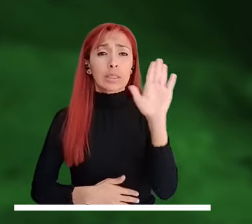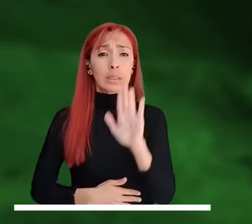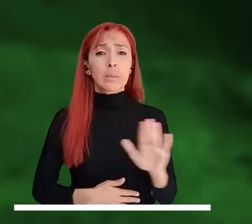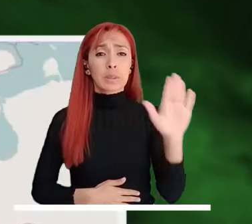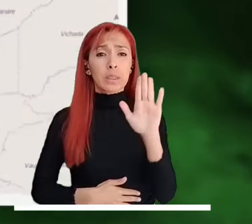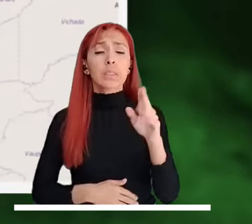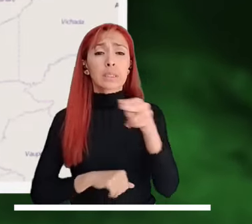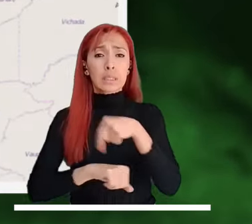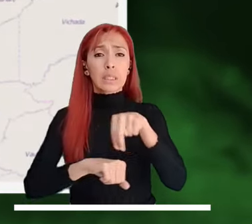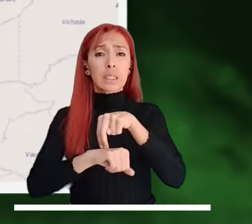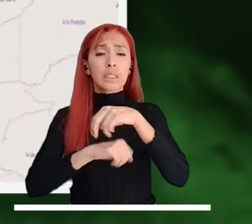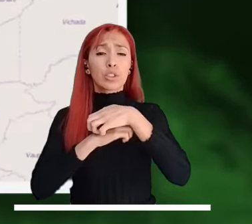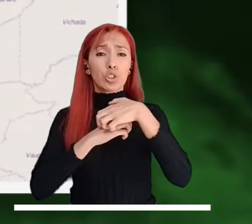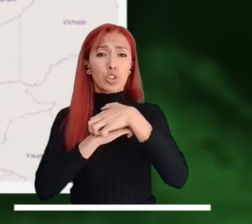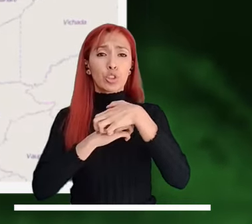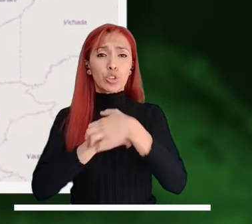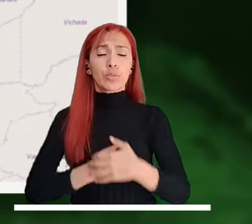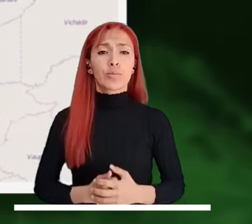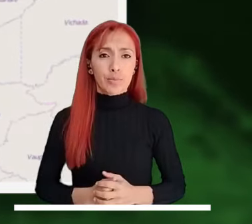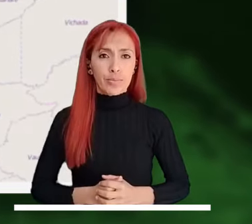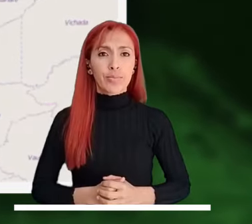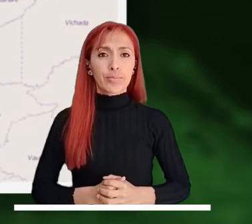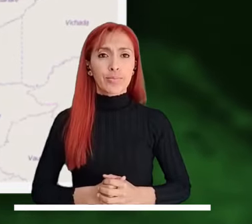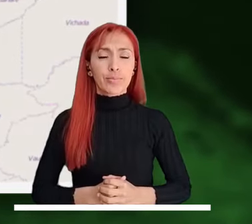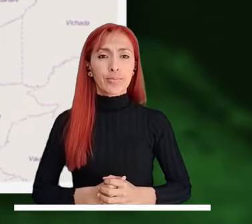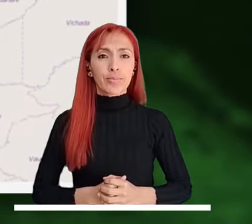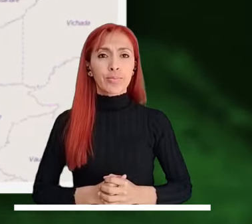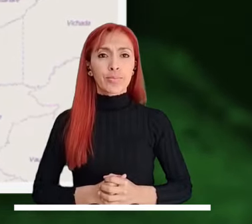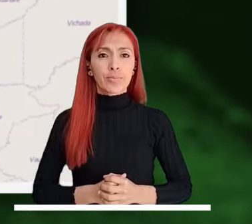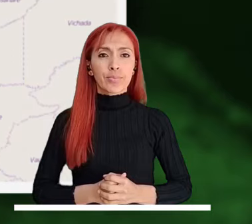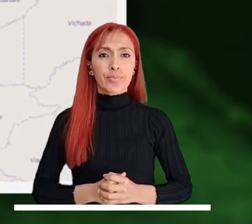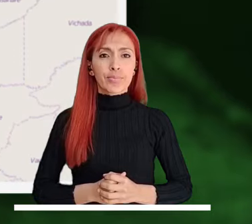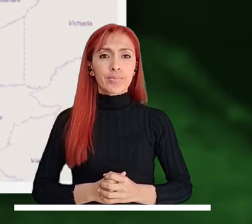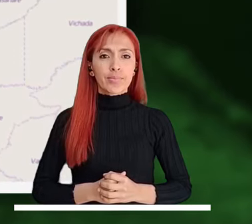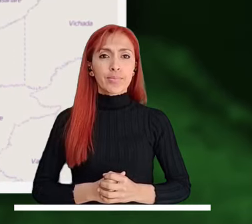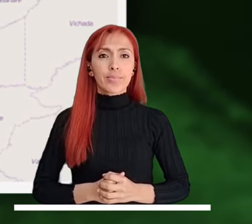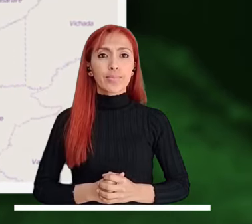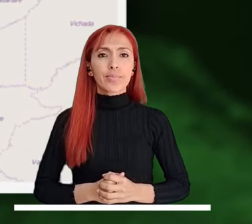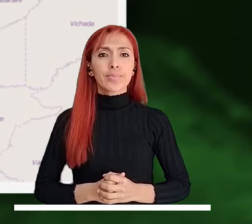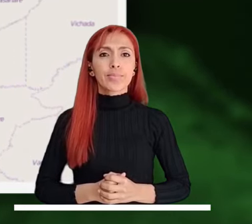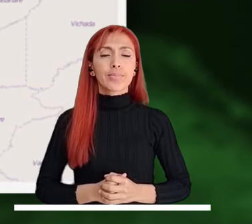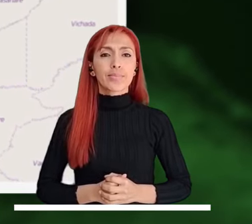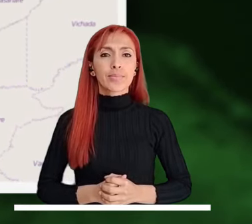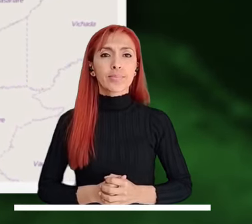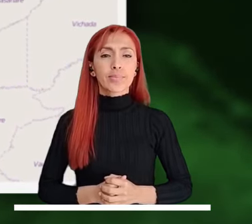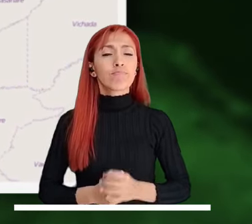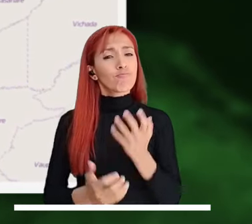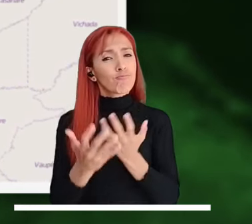la probabilidad de incendio será alta en los departamentos de Nariño y Tolima.